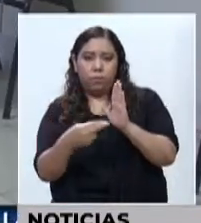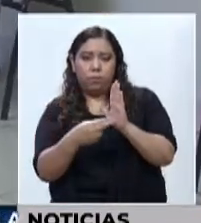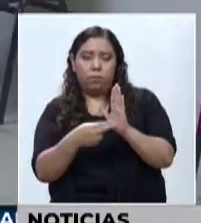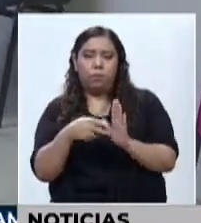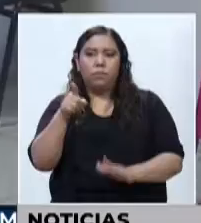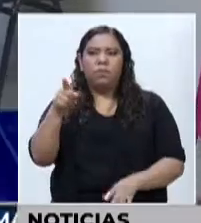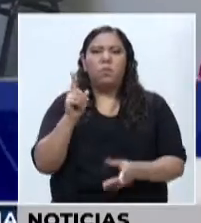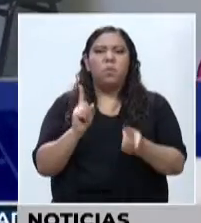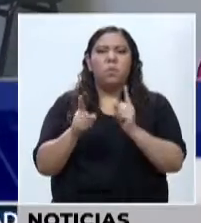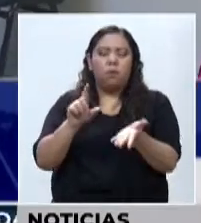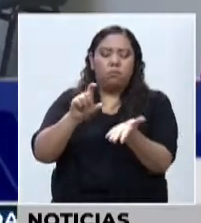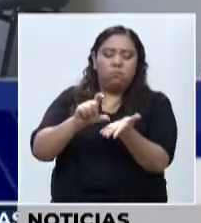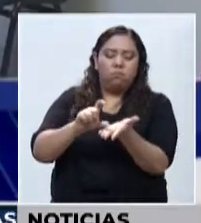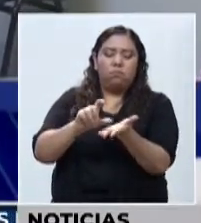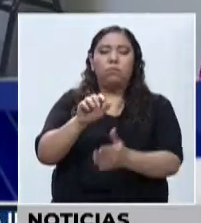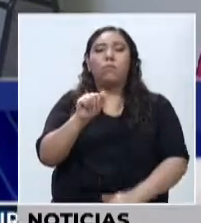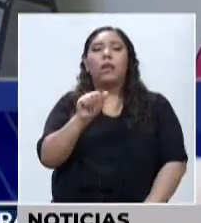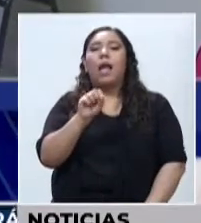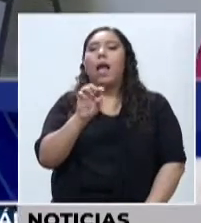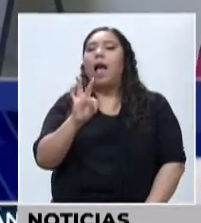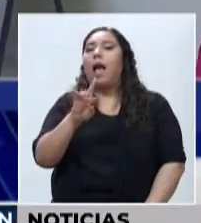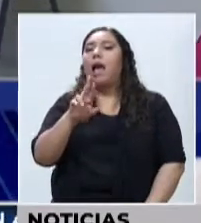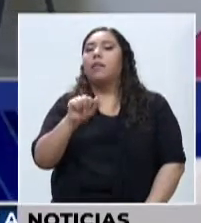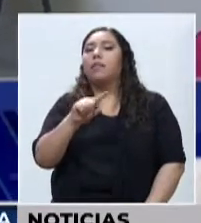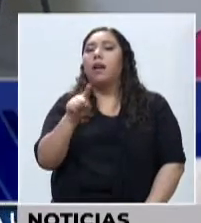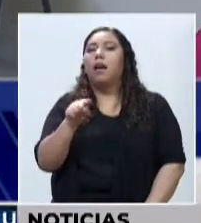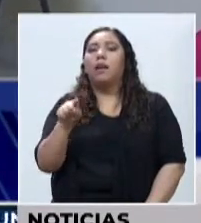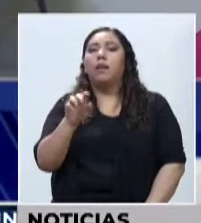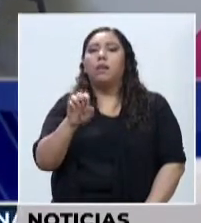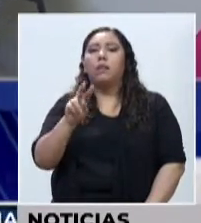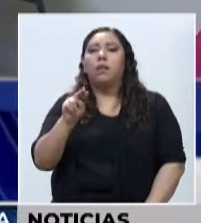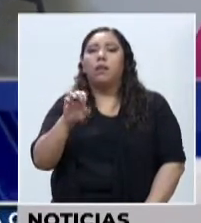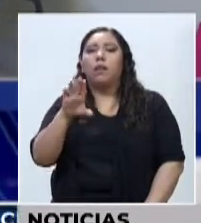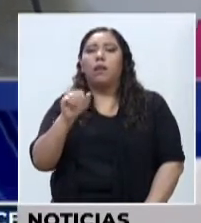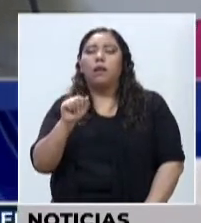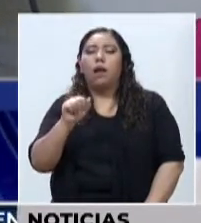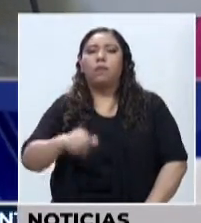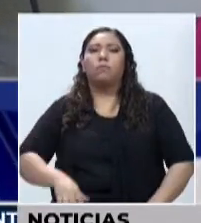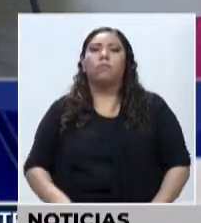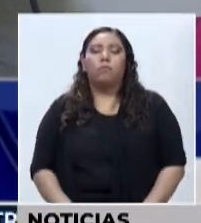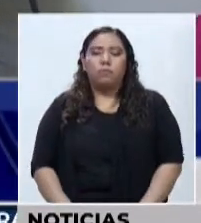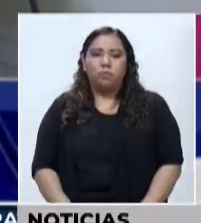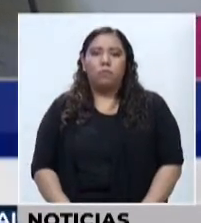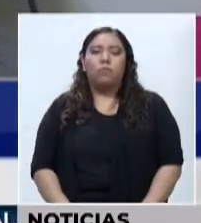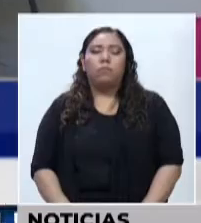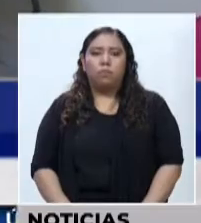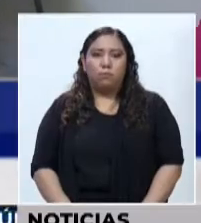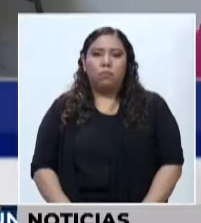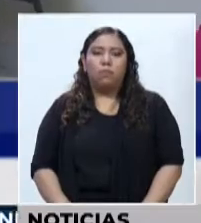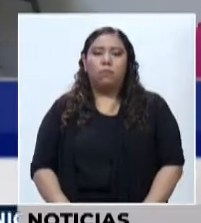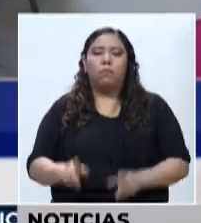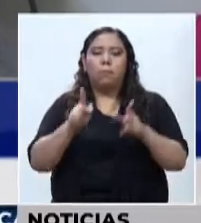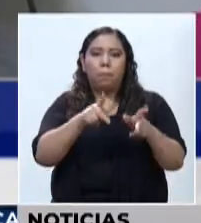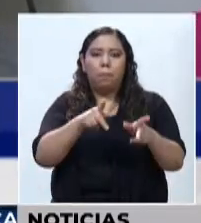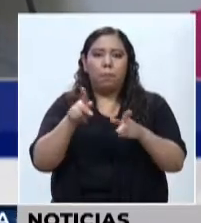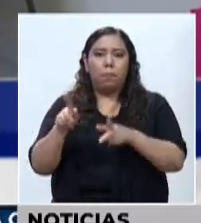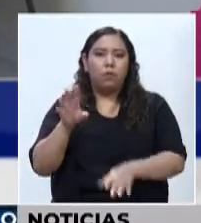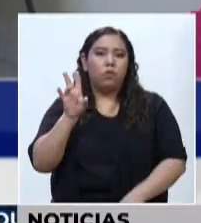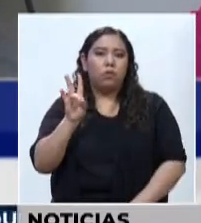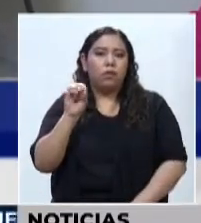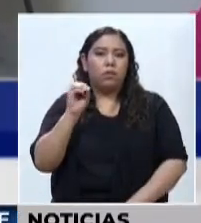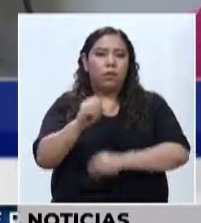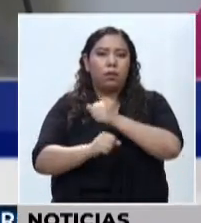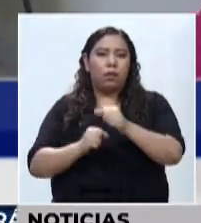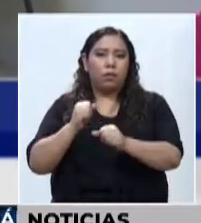Nosotros estamos vacunando en este establecimiento de salud específicamente a los mayores de 70 años.